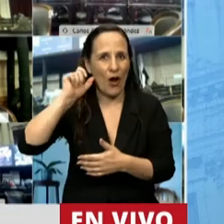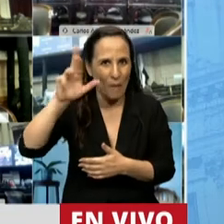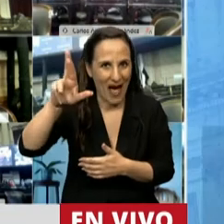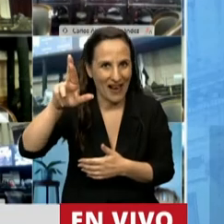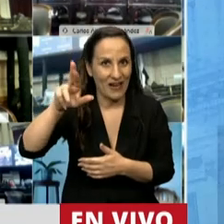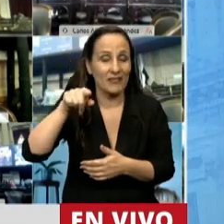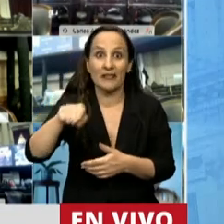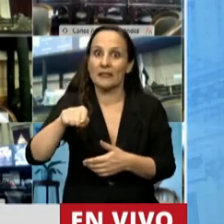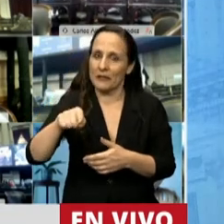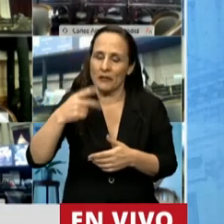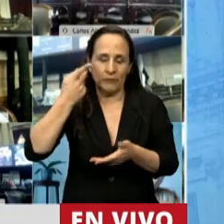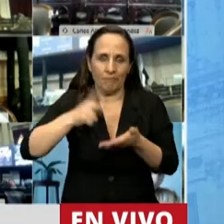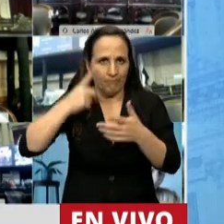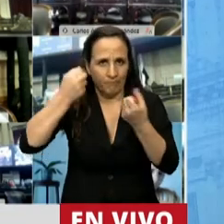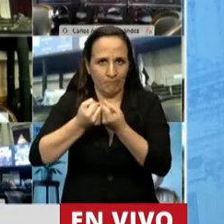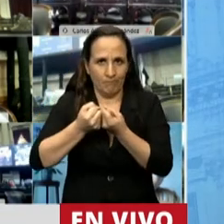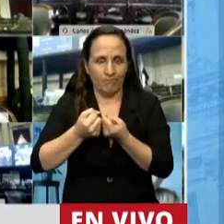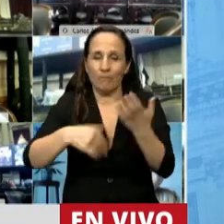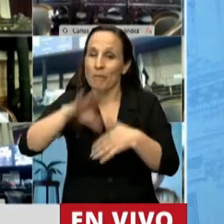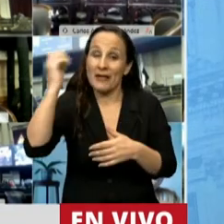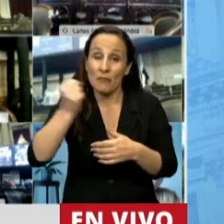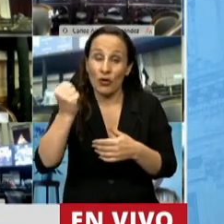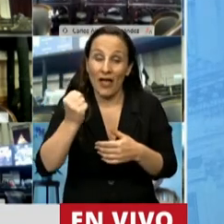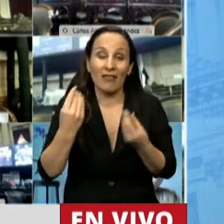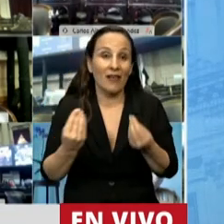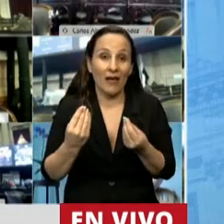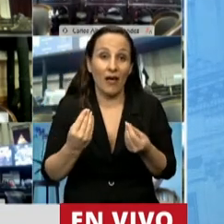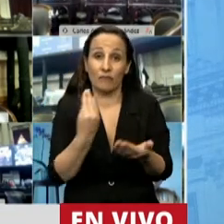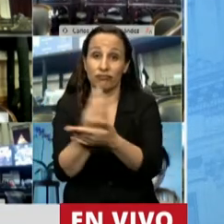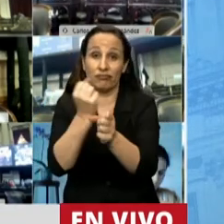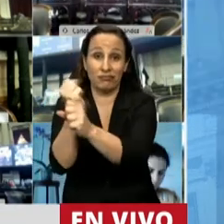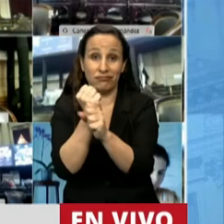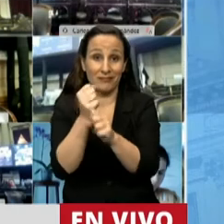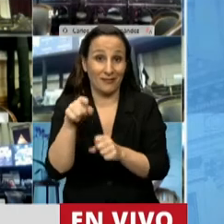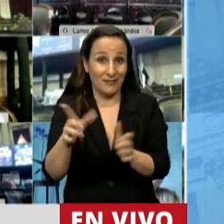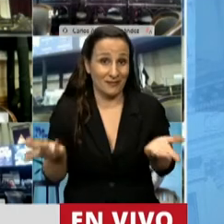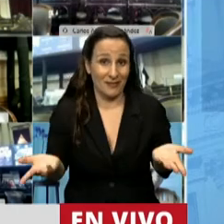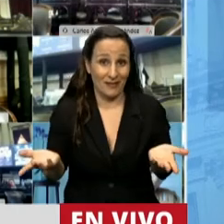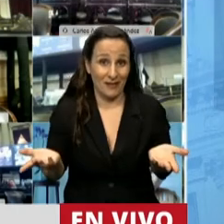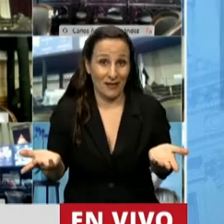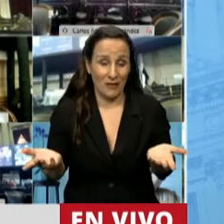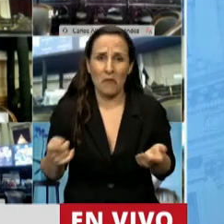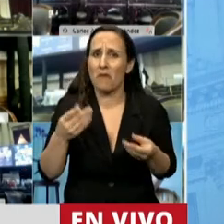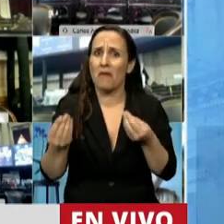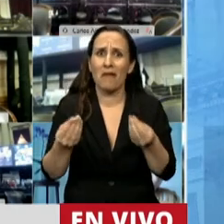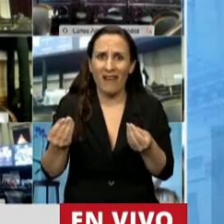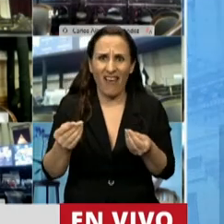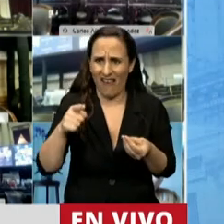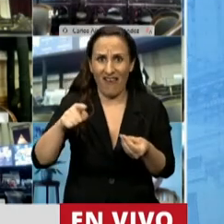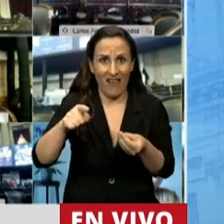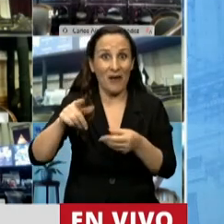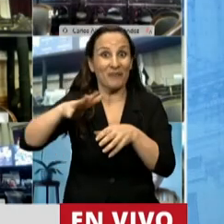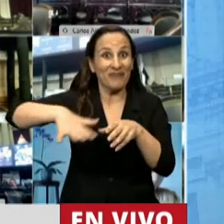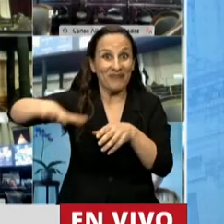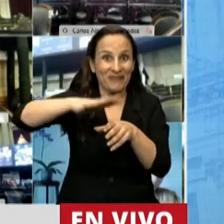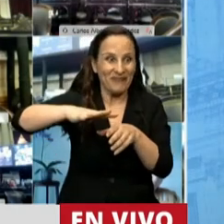juego principalmente son fuentes laborales. Las fuentes laborales de los lugares que rodean el aeropuerto